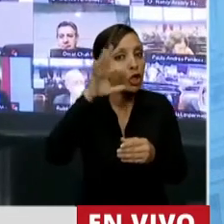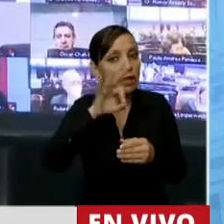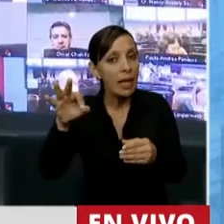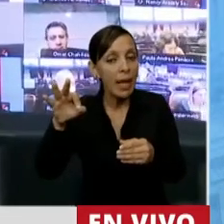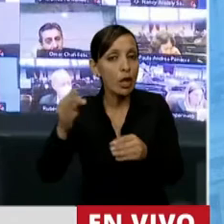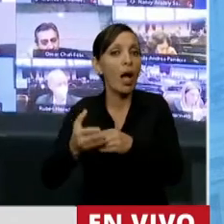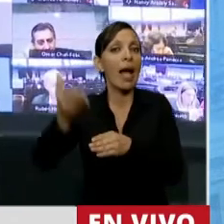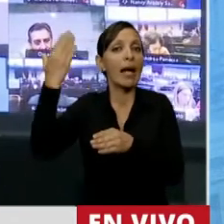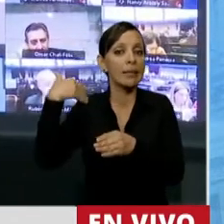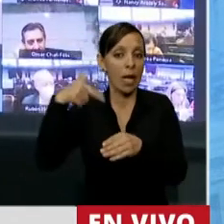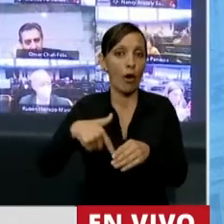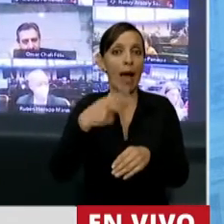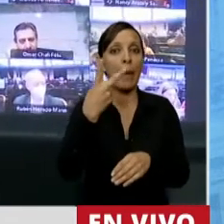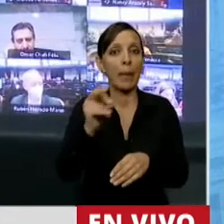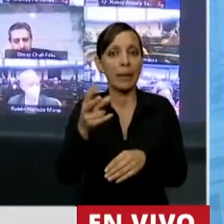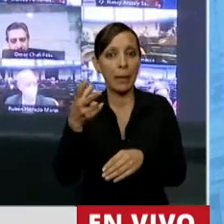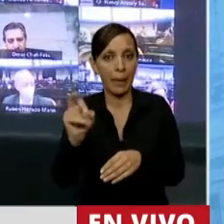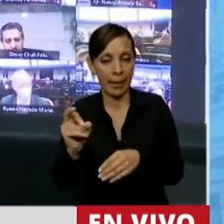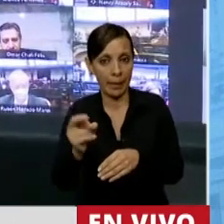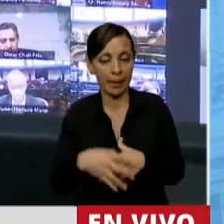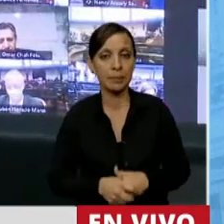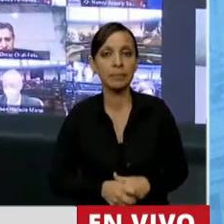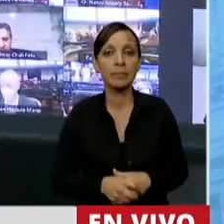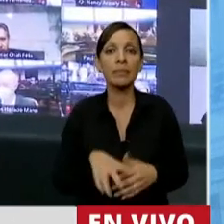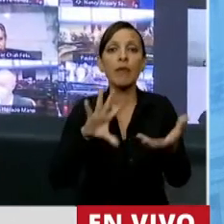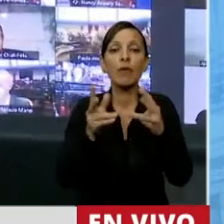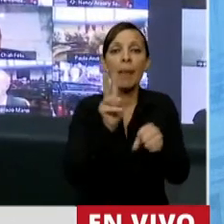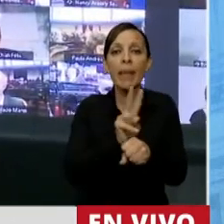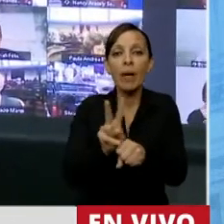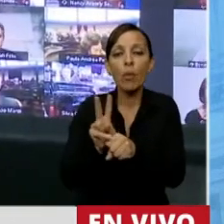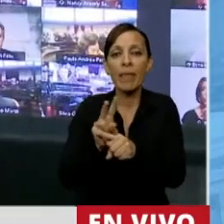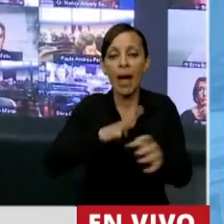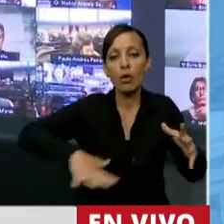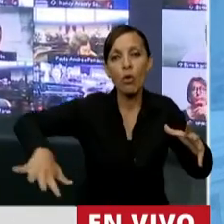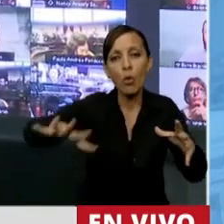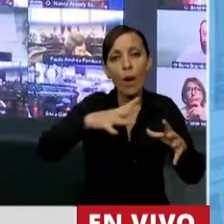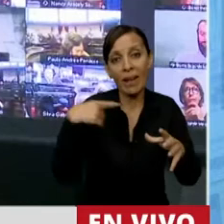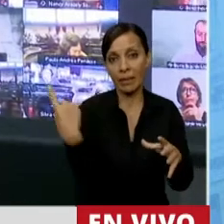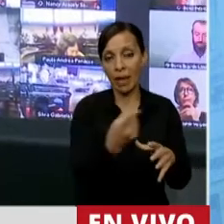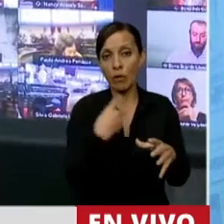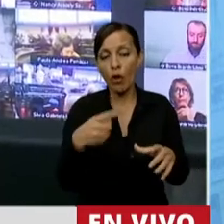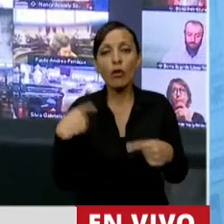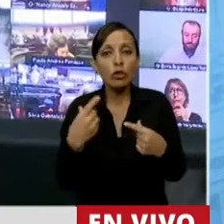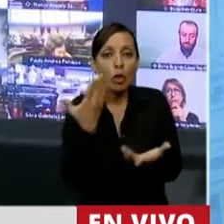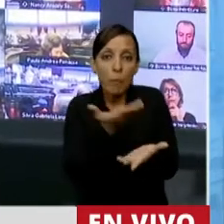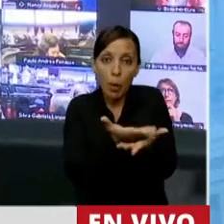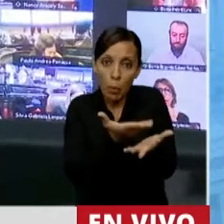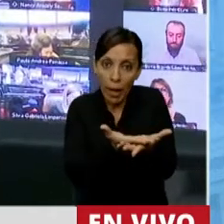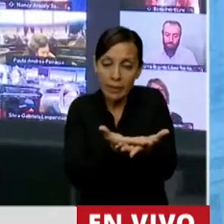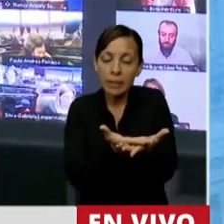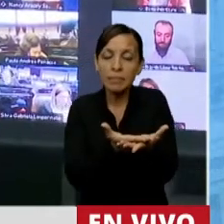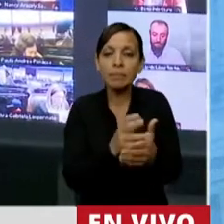y estamos en el año 2020. Y para poder cuidar nuestra casa común, nosotros venimos a tener esta propuesta